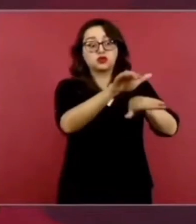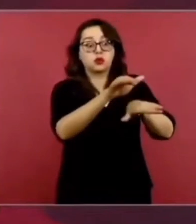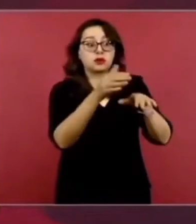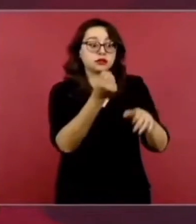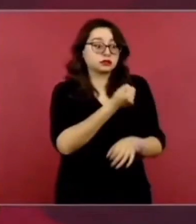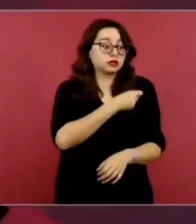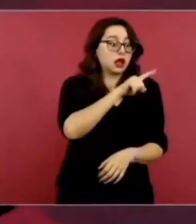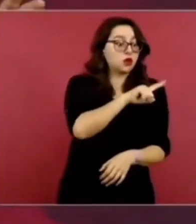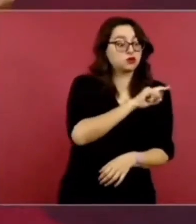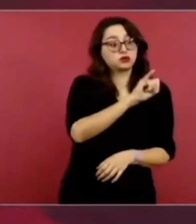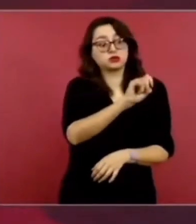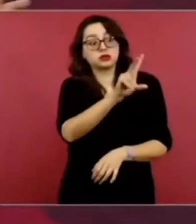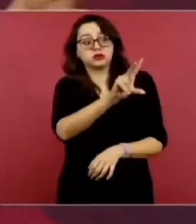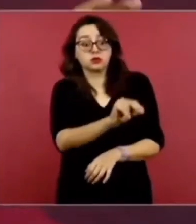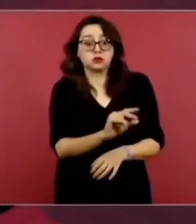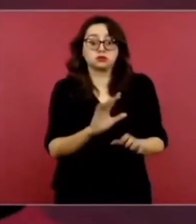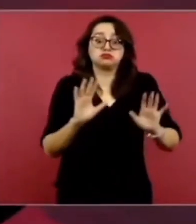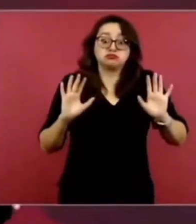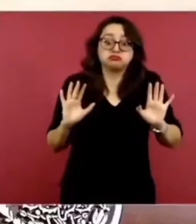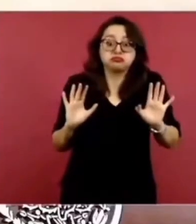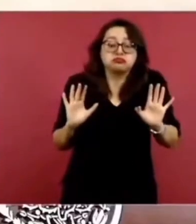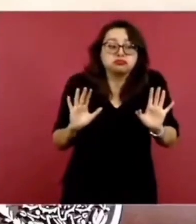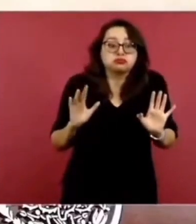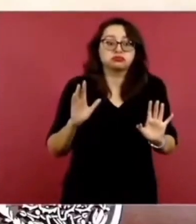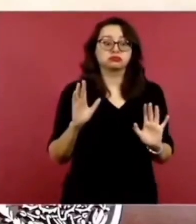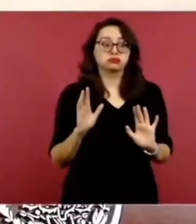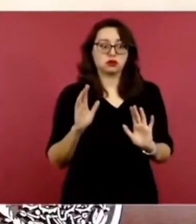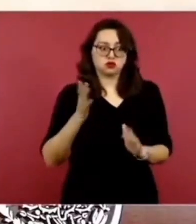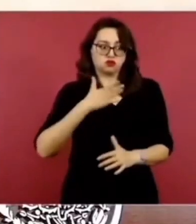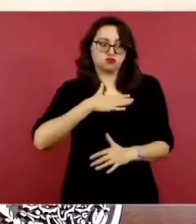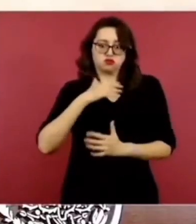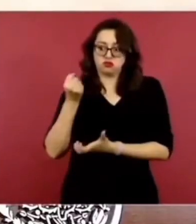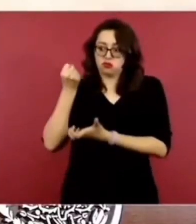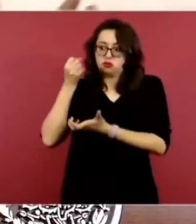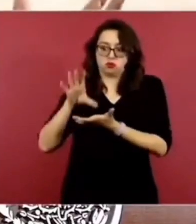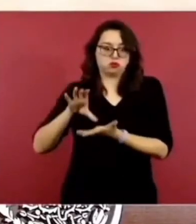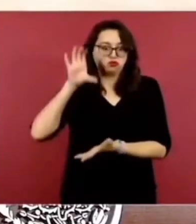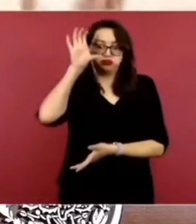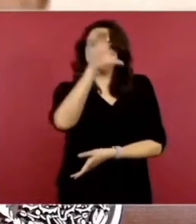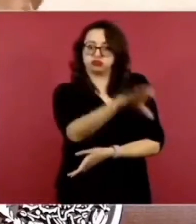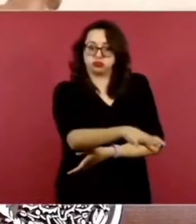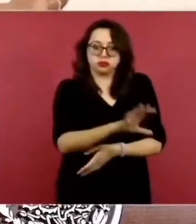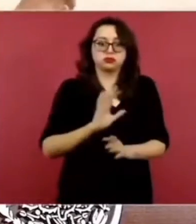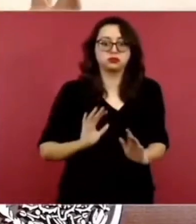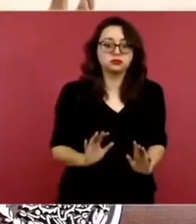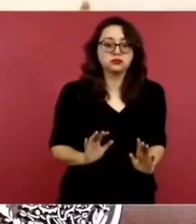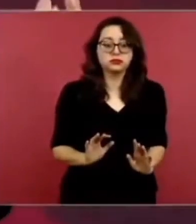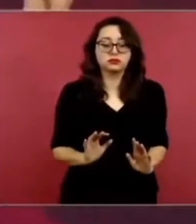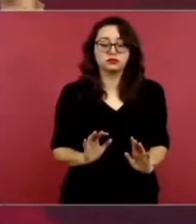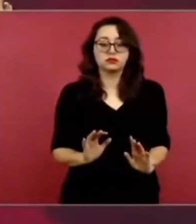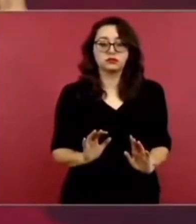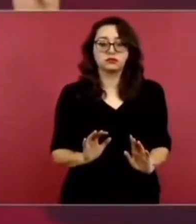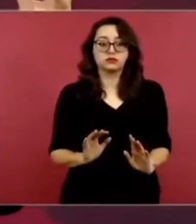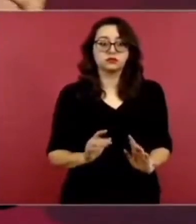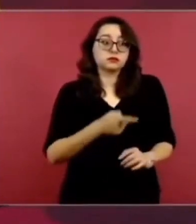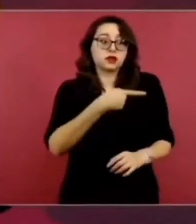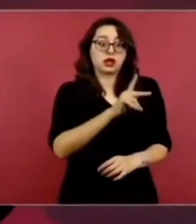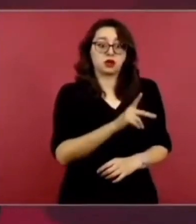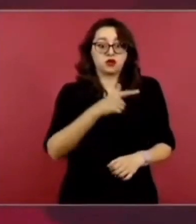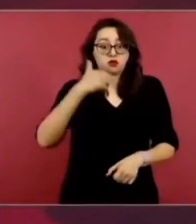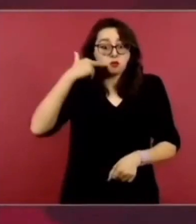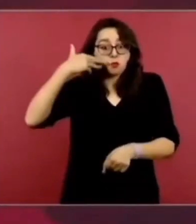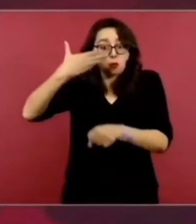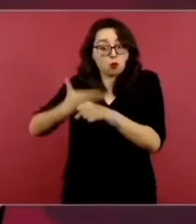que se les va a dejar sin presupuesto. Nada más que no se integran